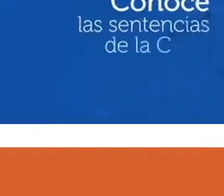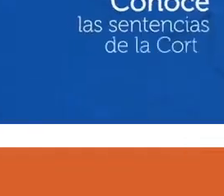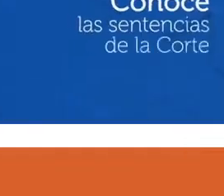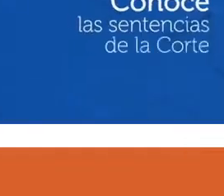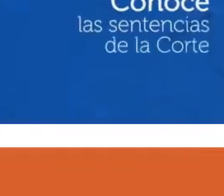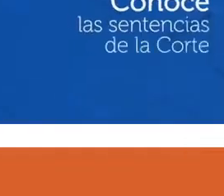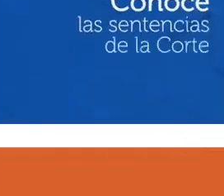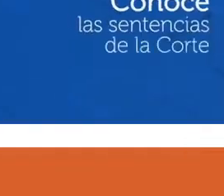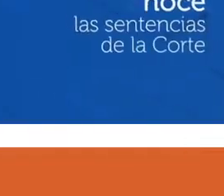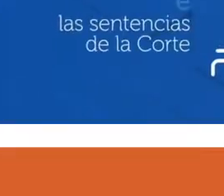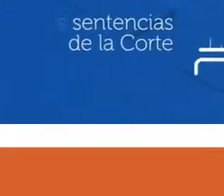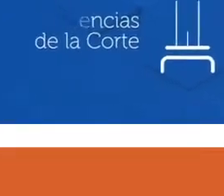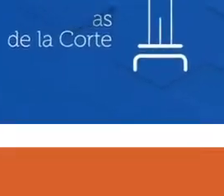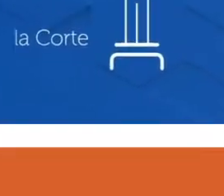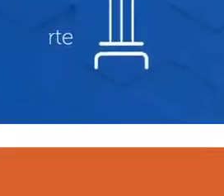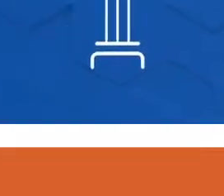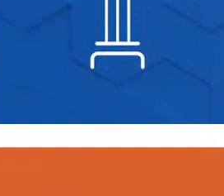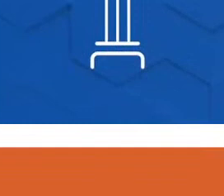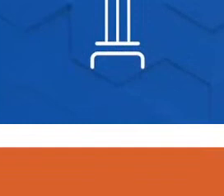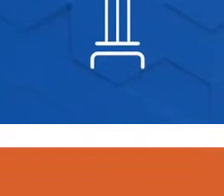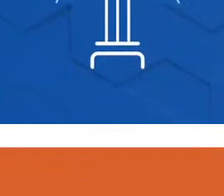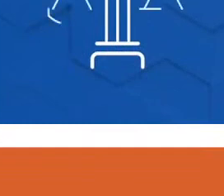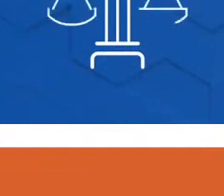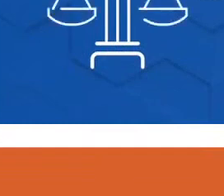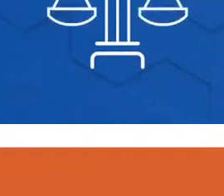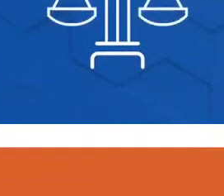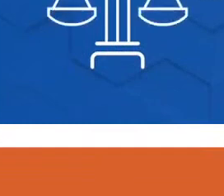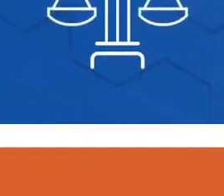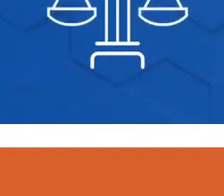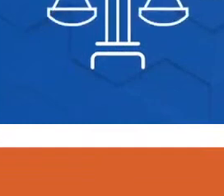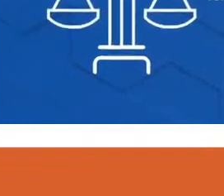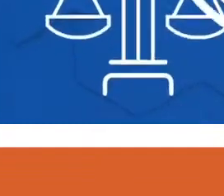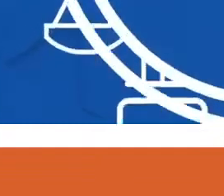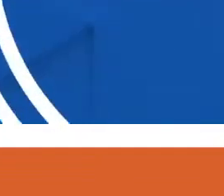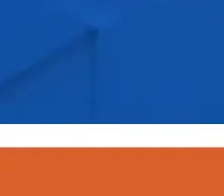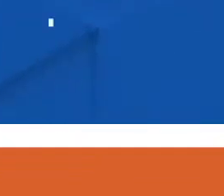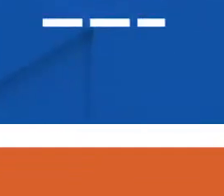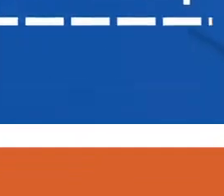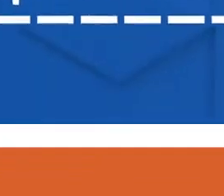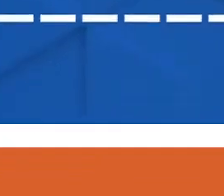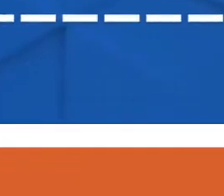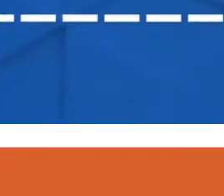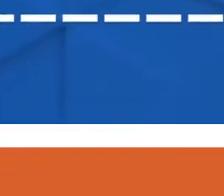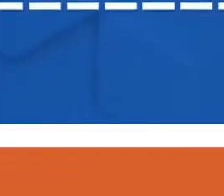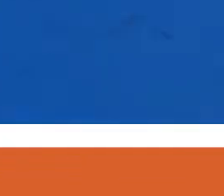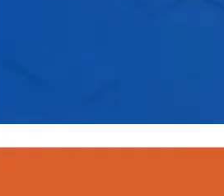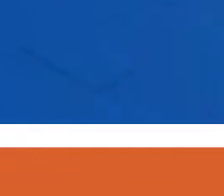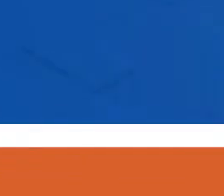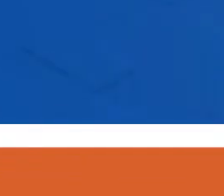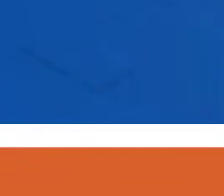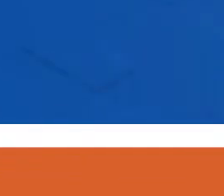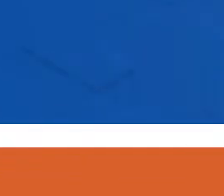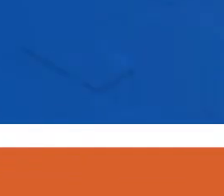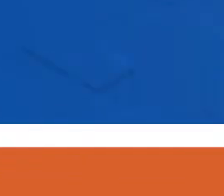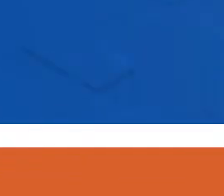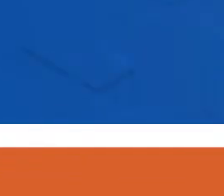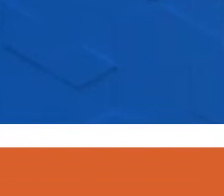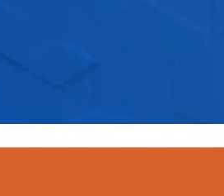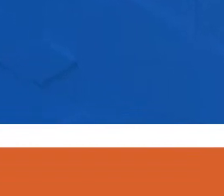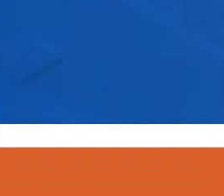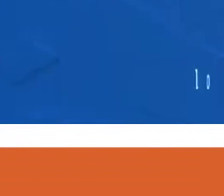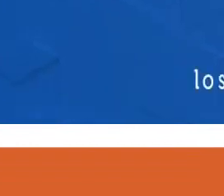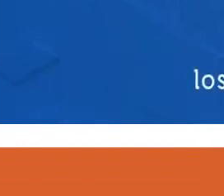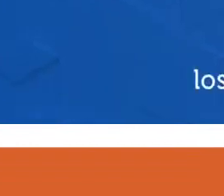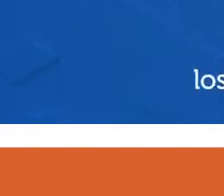Conoce las sentencias de la Corte que protegen los derechos humanos de todas las personas. Para ampliar tu conocimiento sobre el trabajo jurisdiccional,